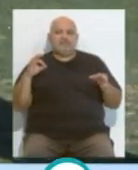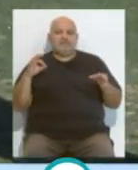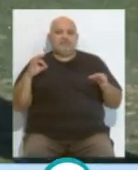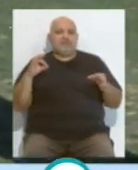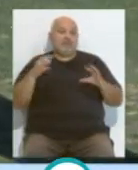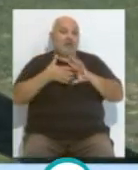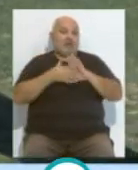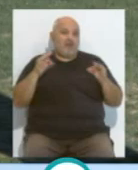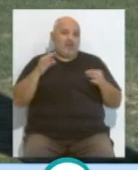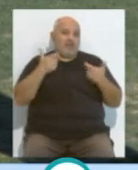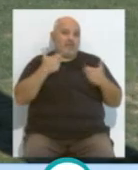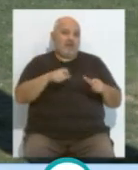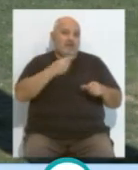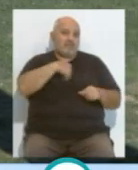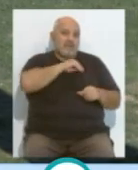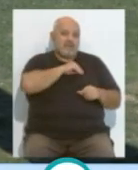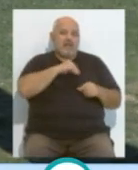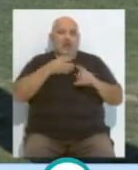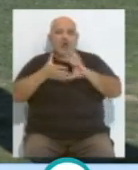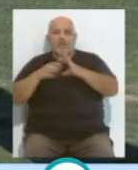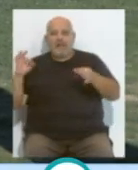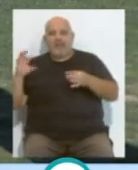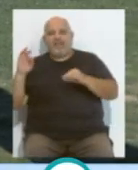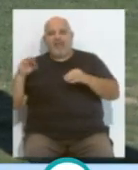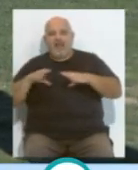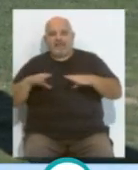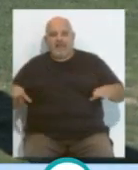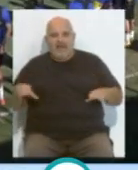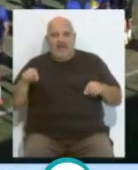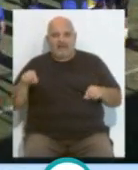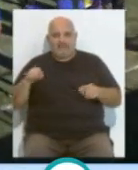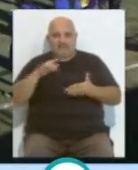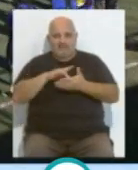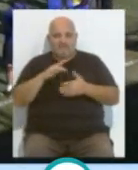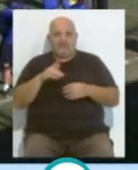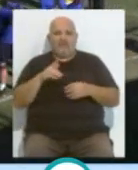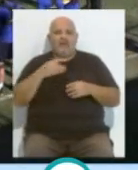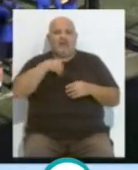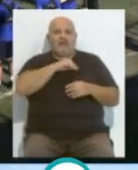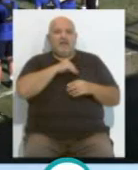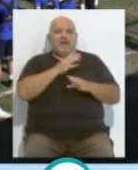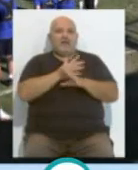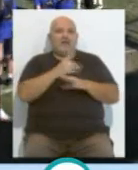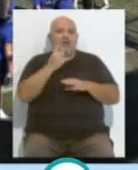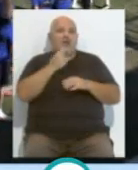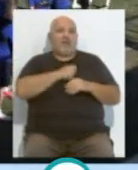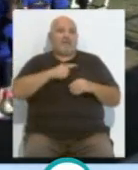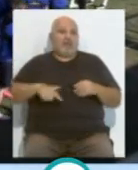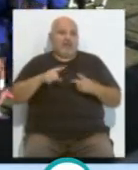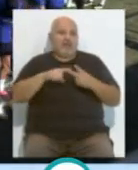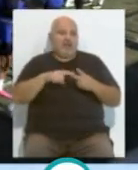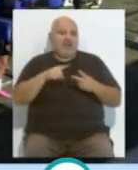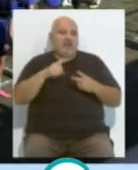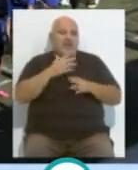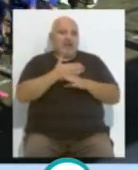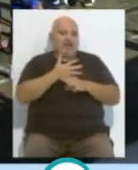la Olímpica de España con la Olímpica de Argentina. En España tenemos un gaditano, como es Brian